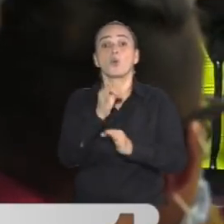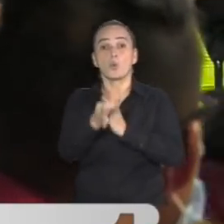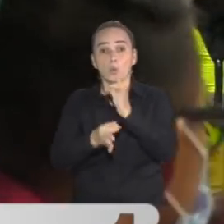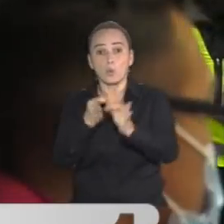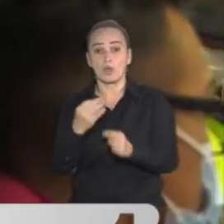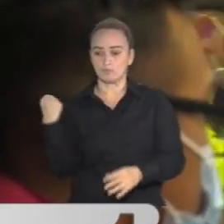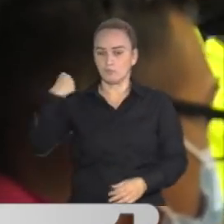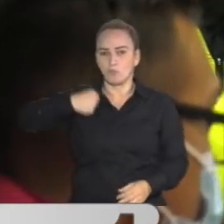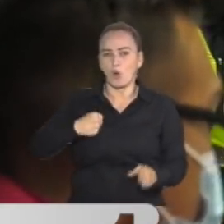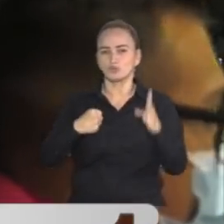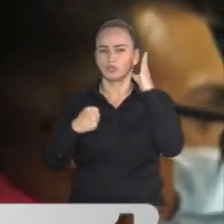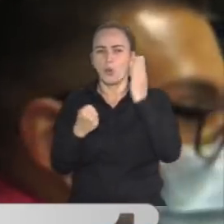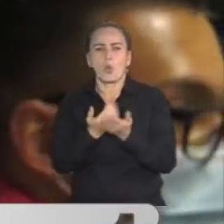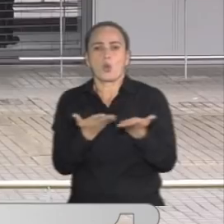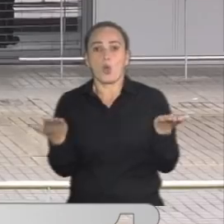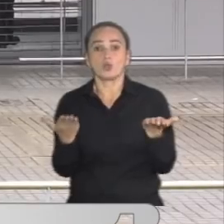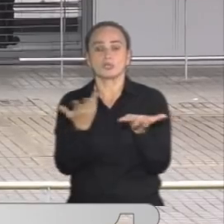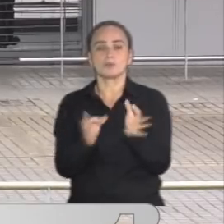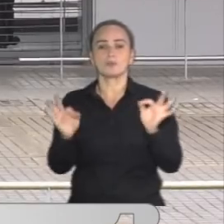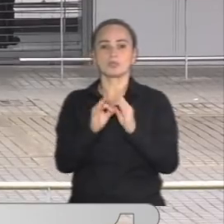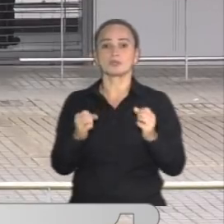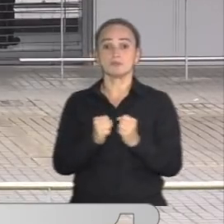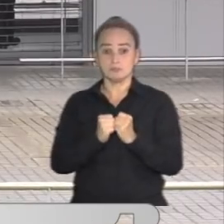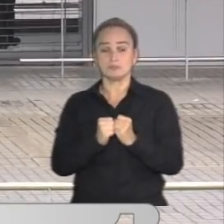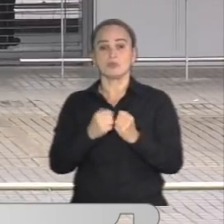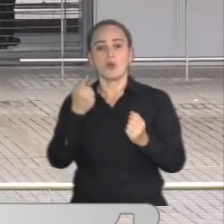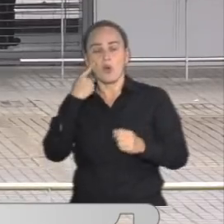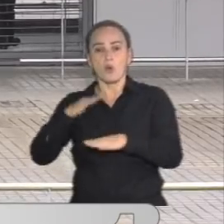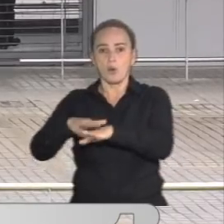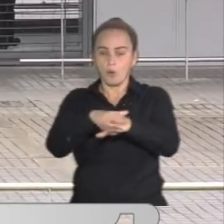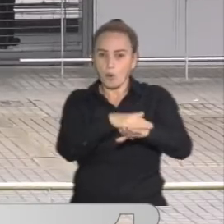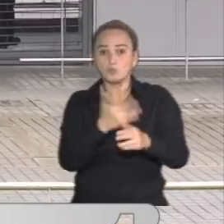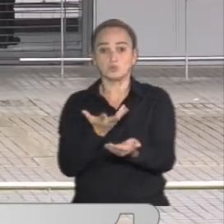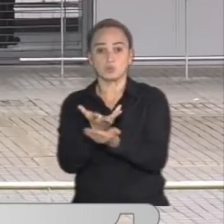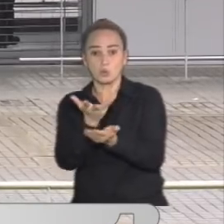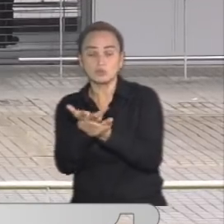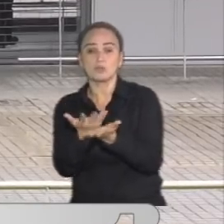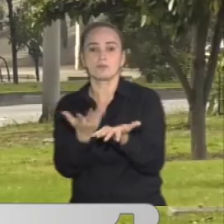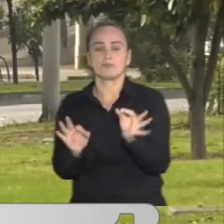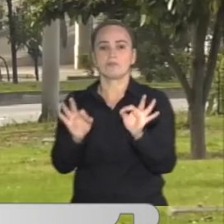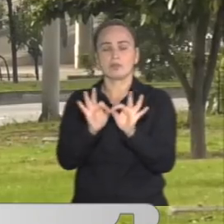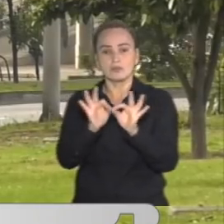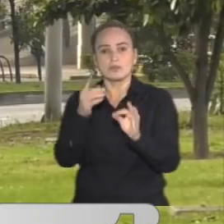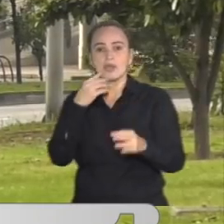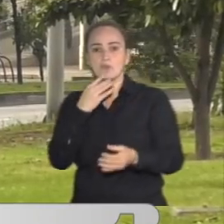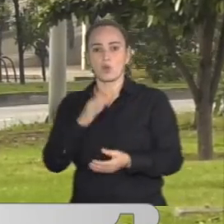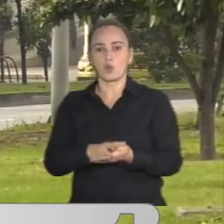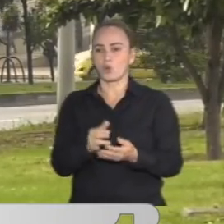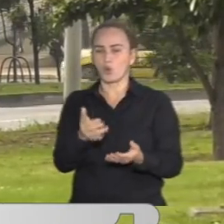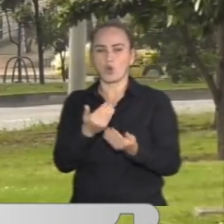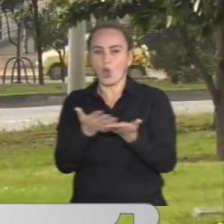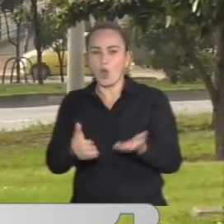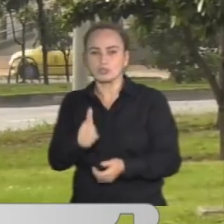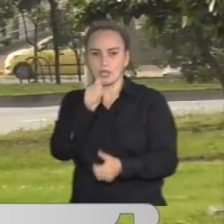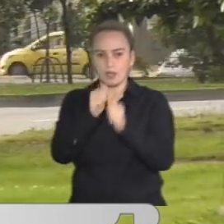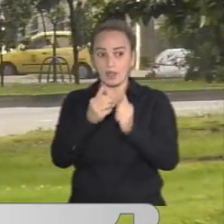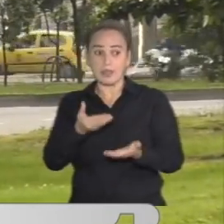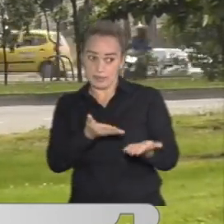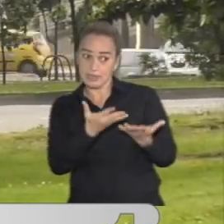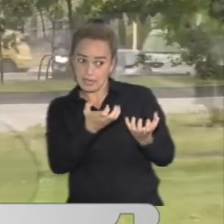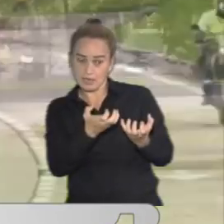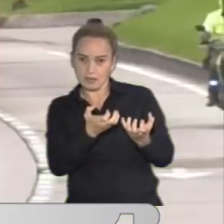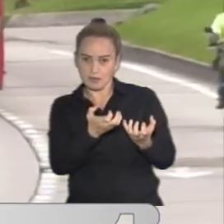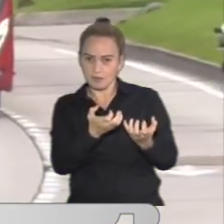los elementos personales, siempre llevarlos a la vista, por ningún motivo recibir alimentos, bebidas de personas